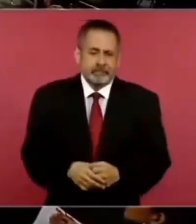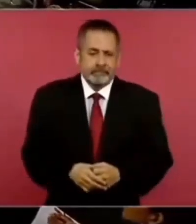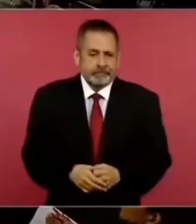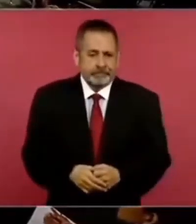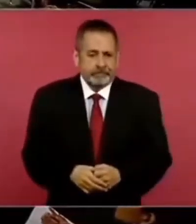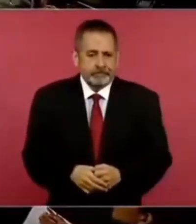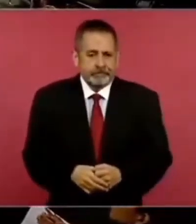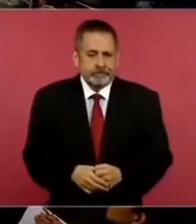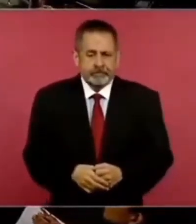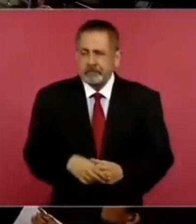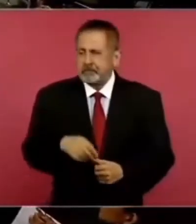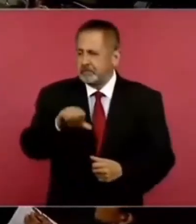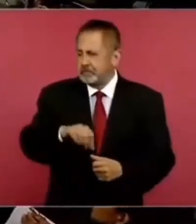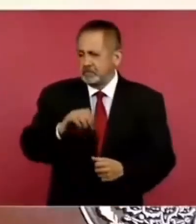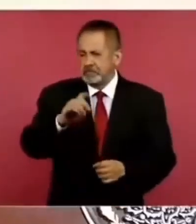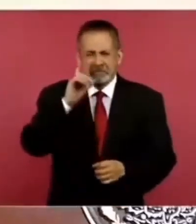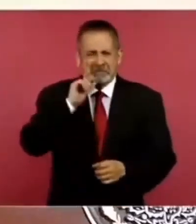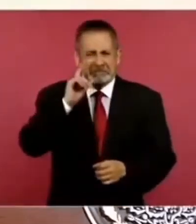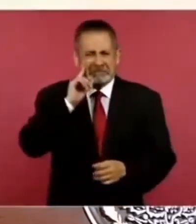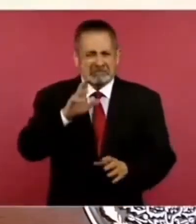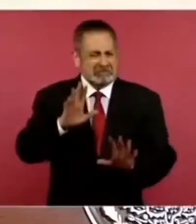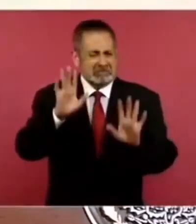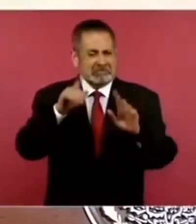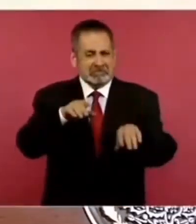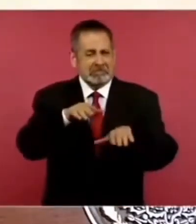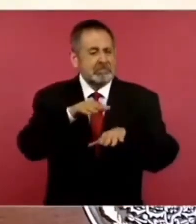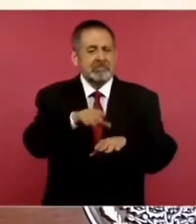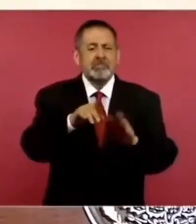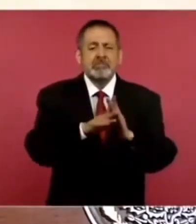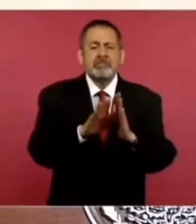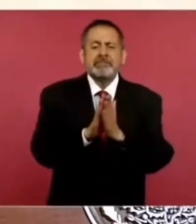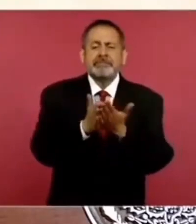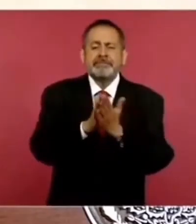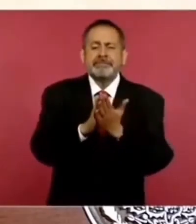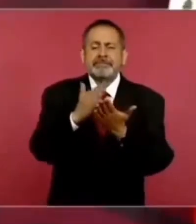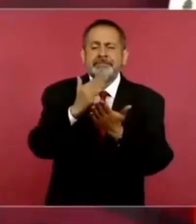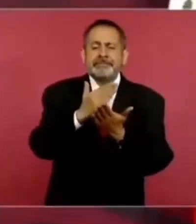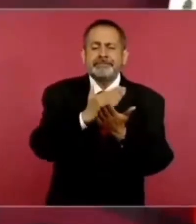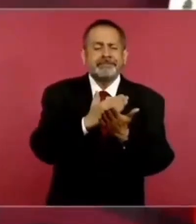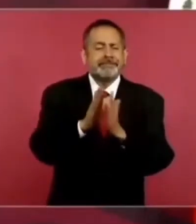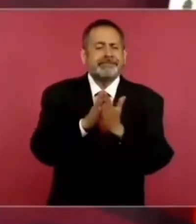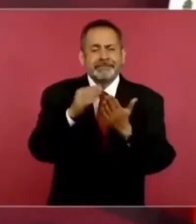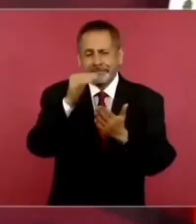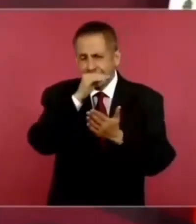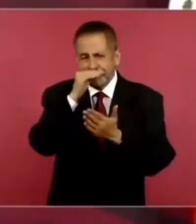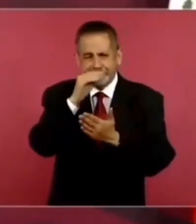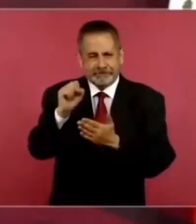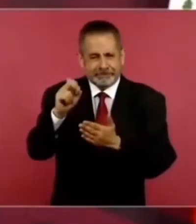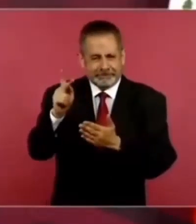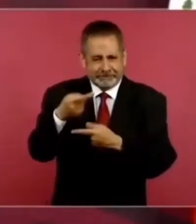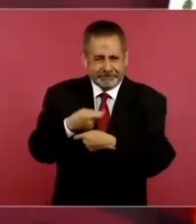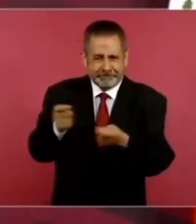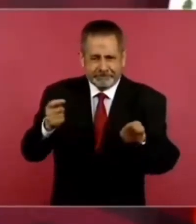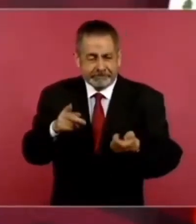Y hoy o mañana van a resolver sobre los libros de texto.